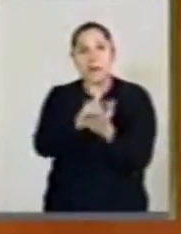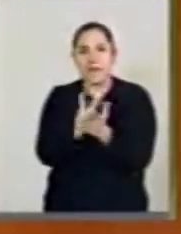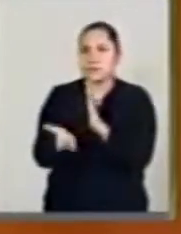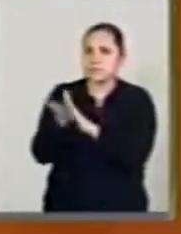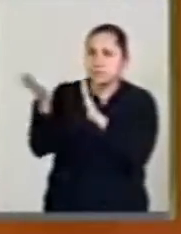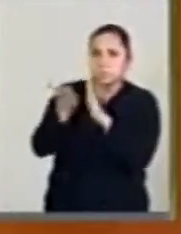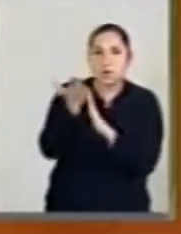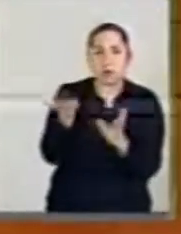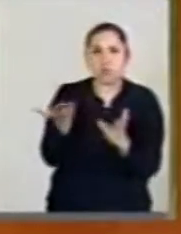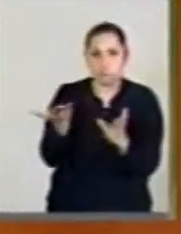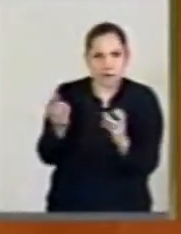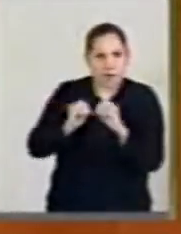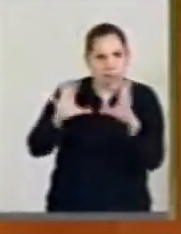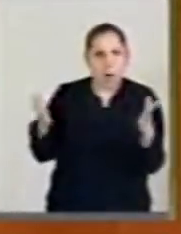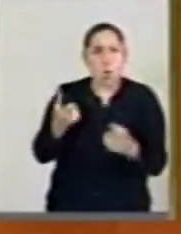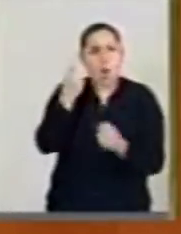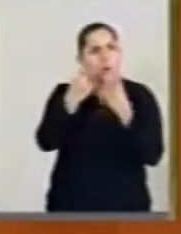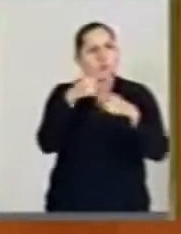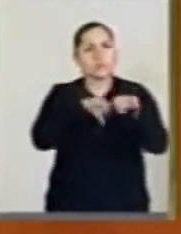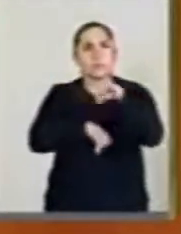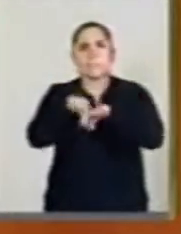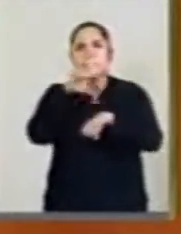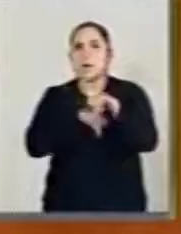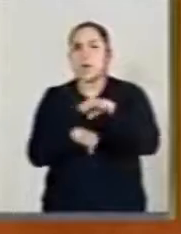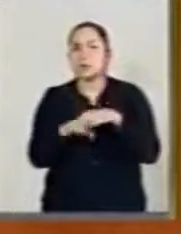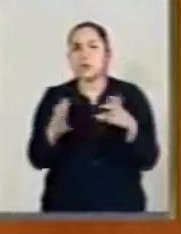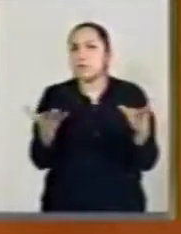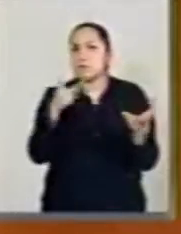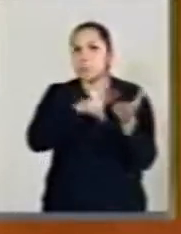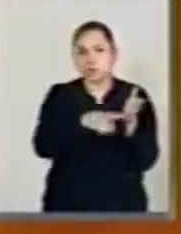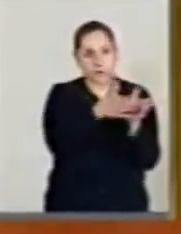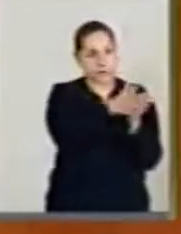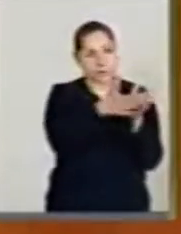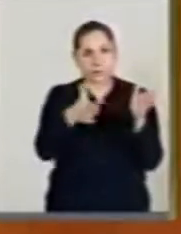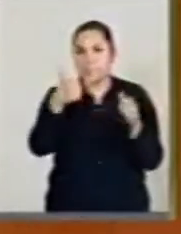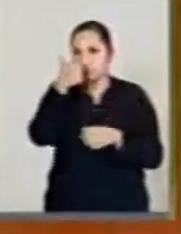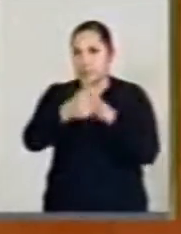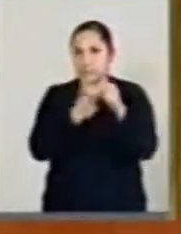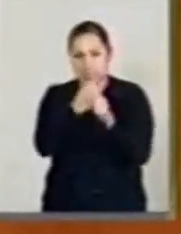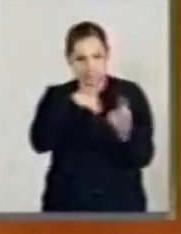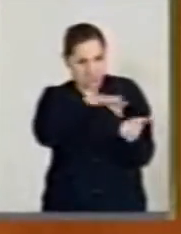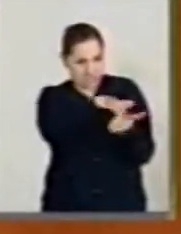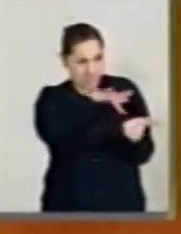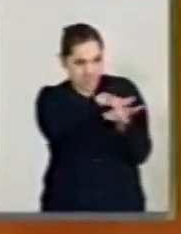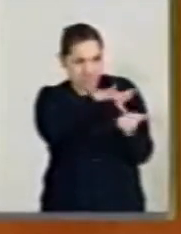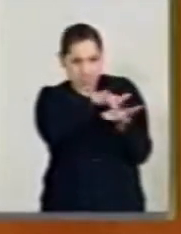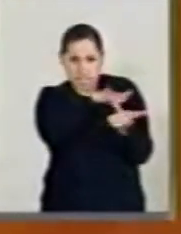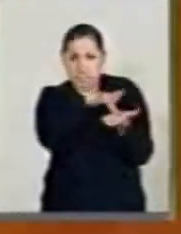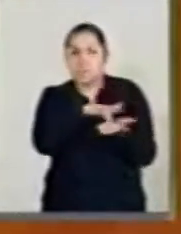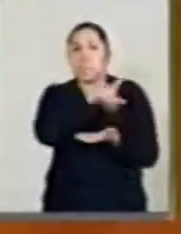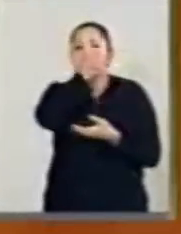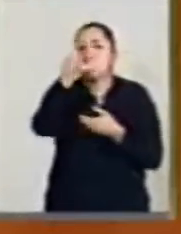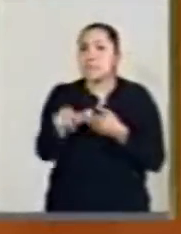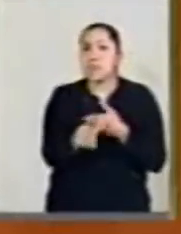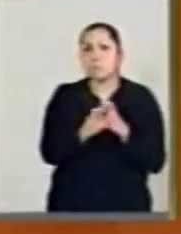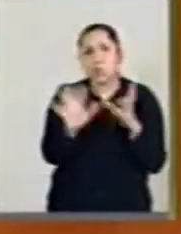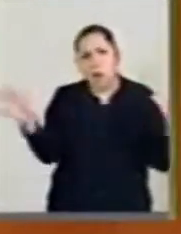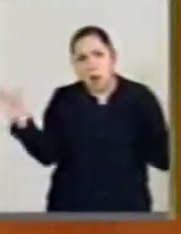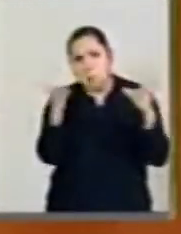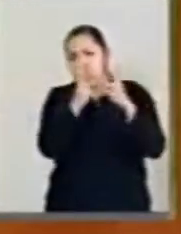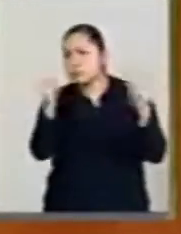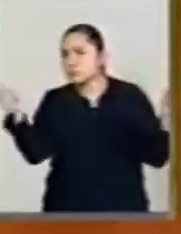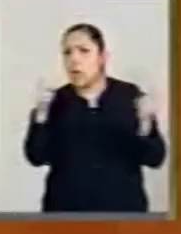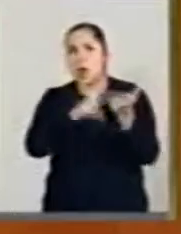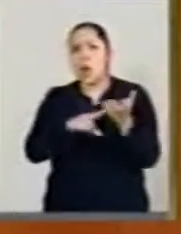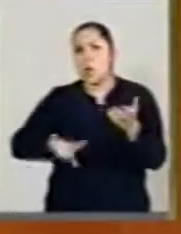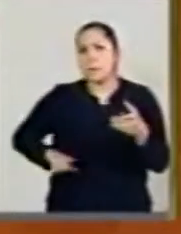surgen de manera espontánea durante sexenios y después desaparecen sus fortunas como desaparece su relación con el poder.